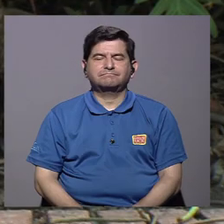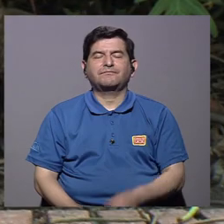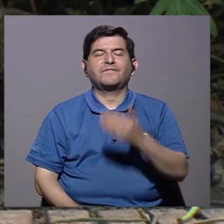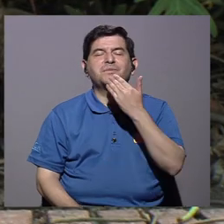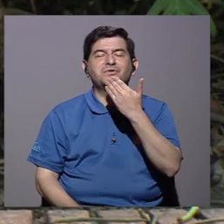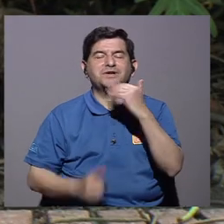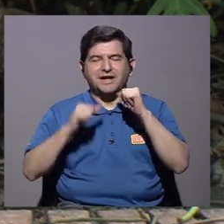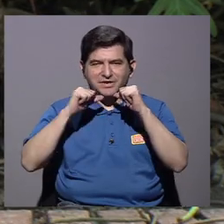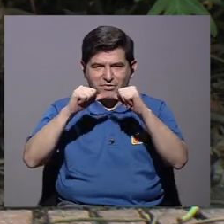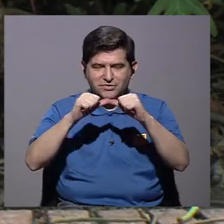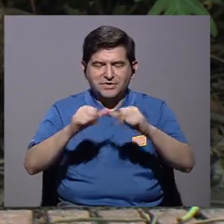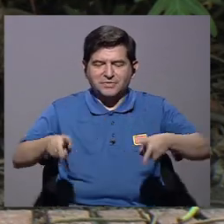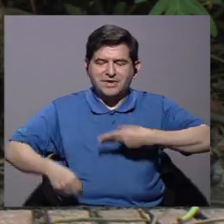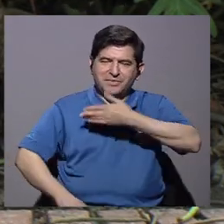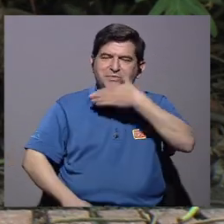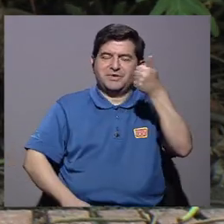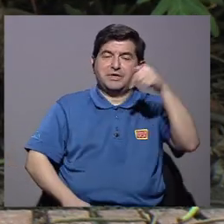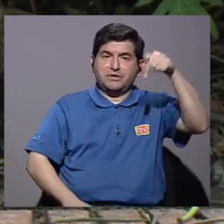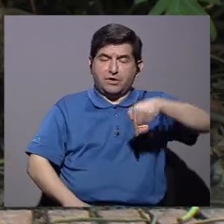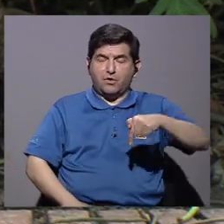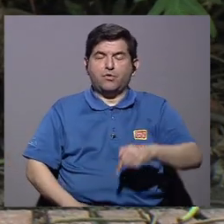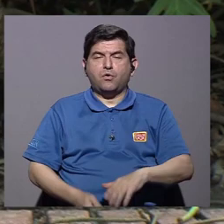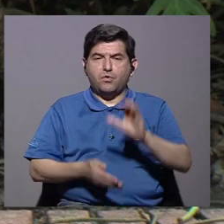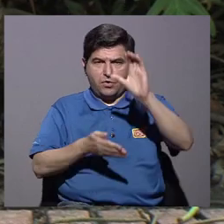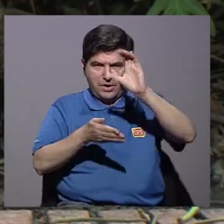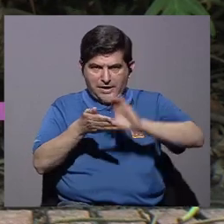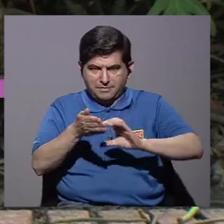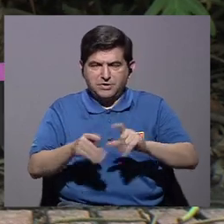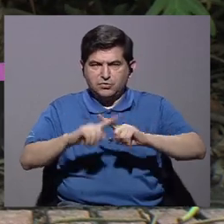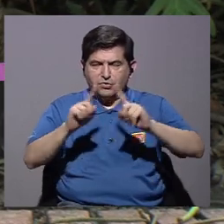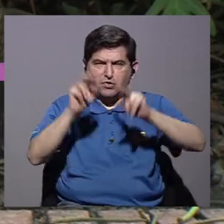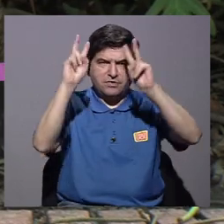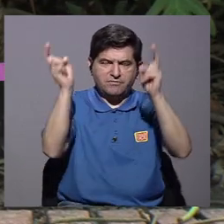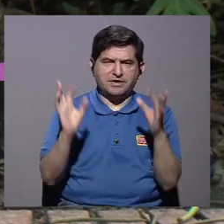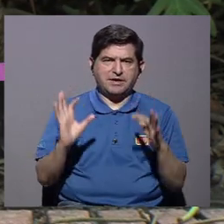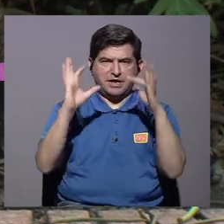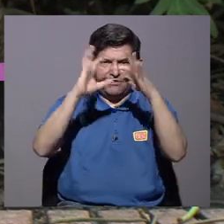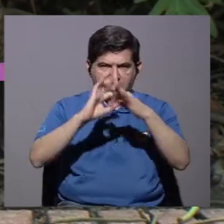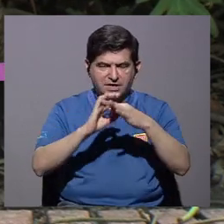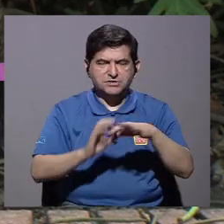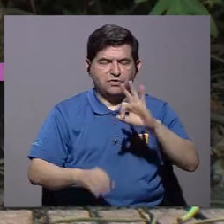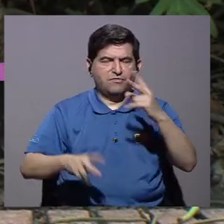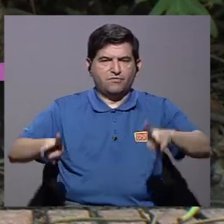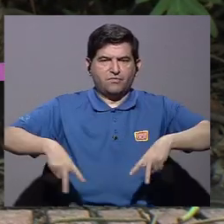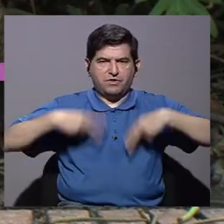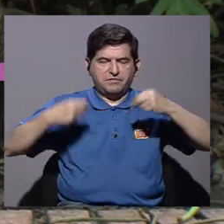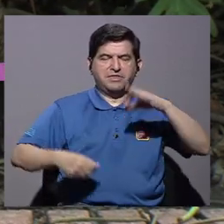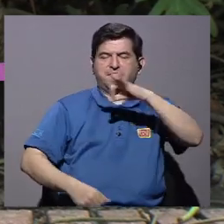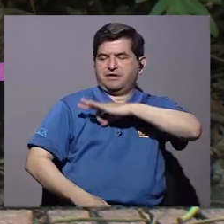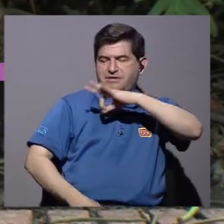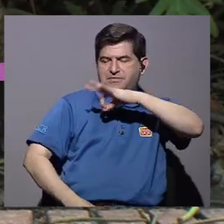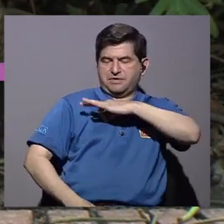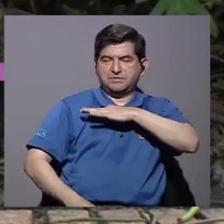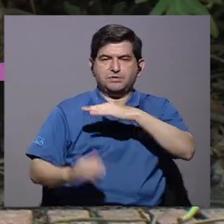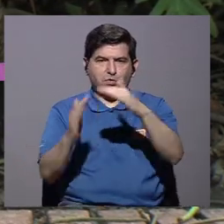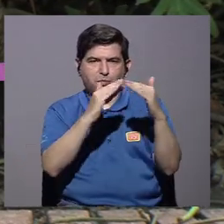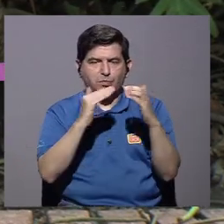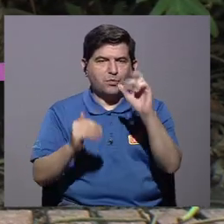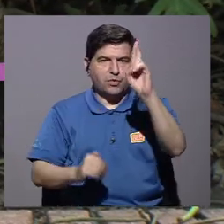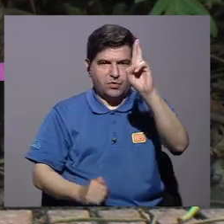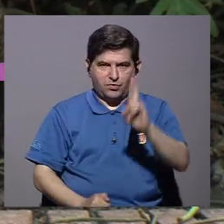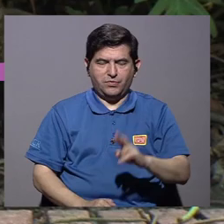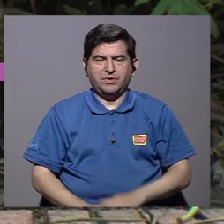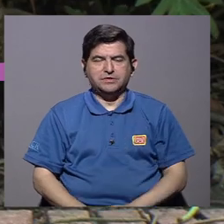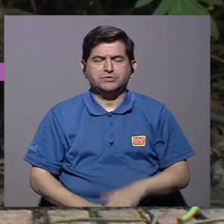Gracias por continuar en Vivir Mejor. Hoy tenemos un capítulo con varios temas relacionados a estilos de vida y bienestar de la población